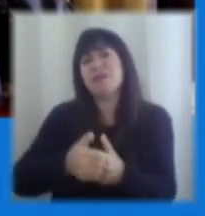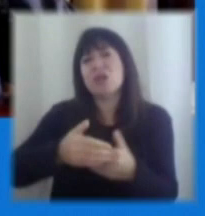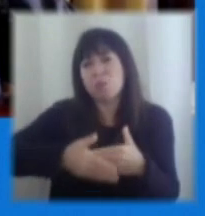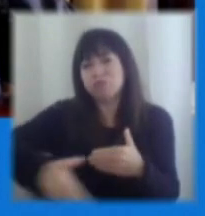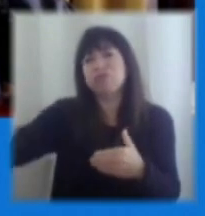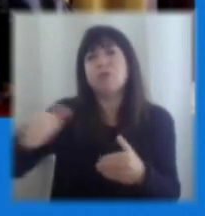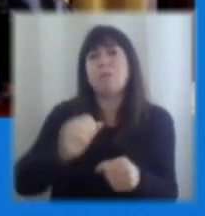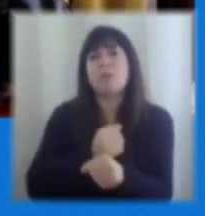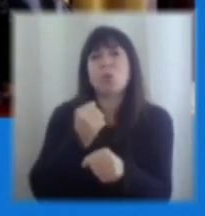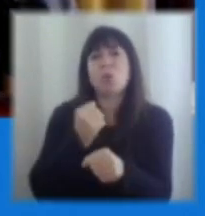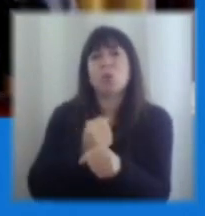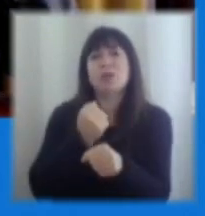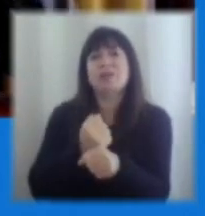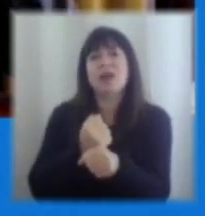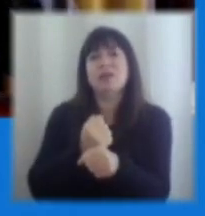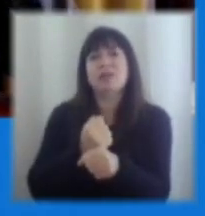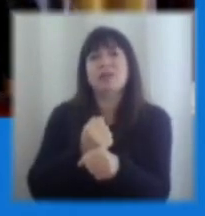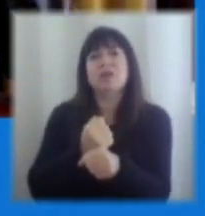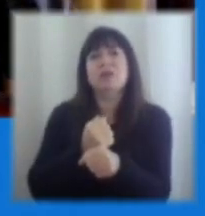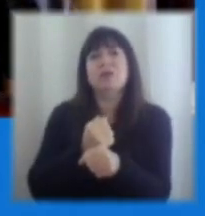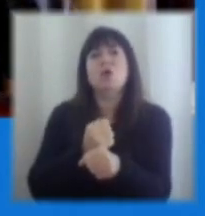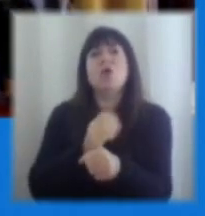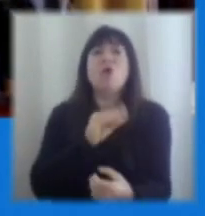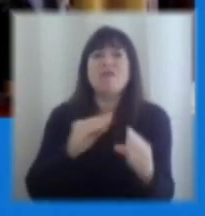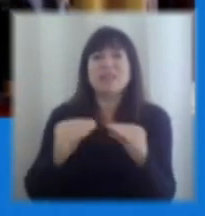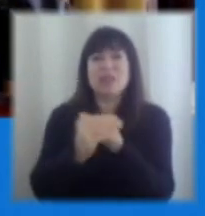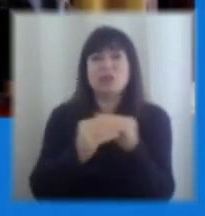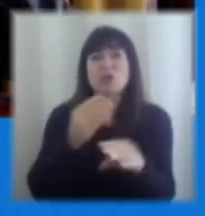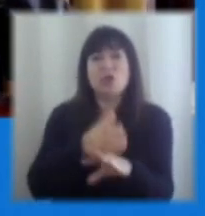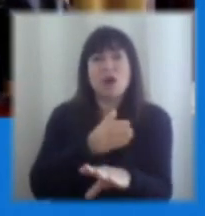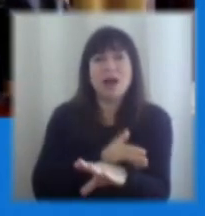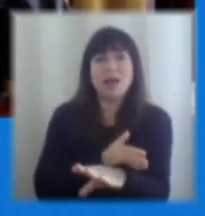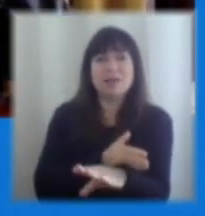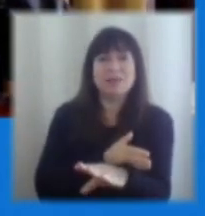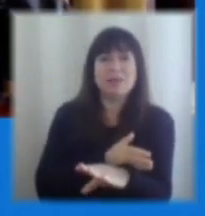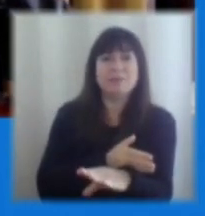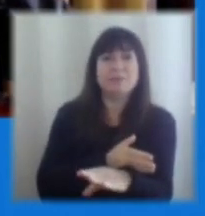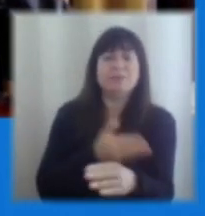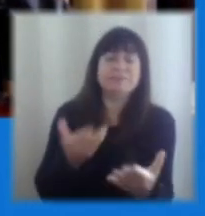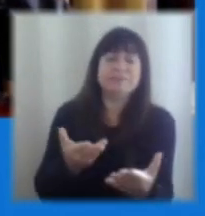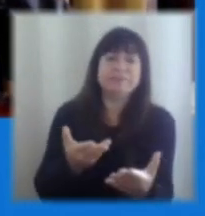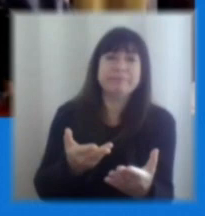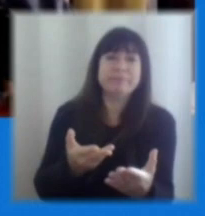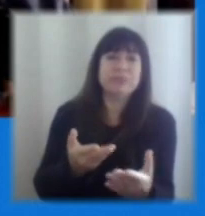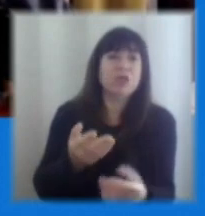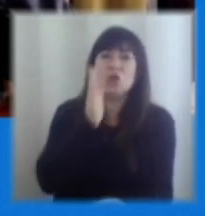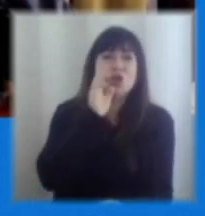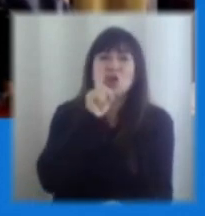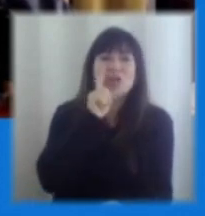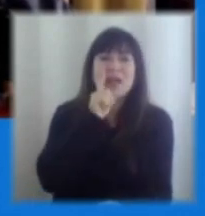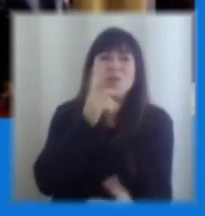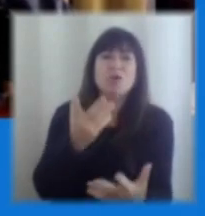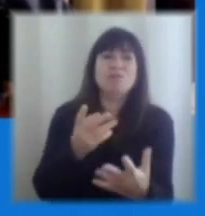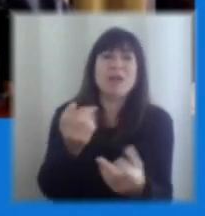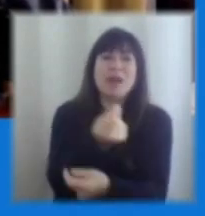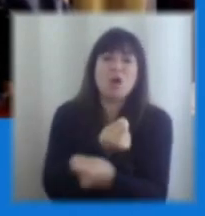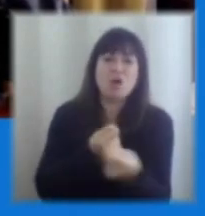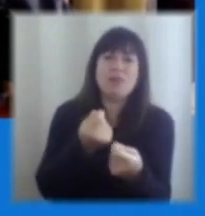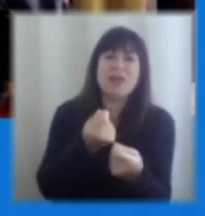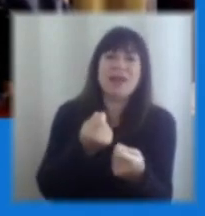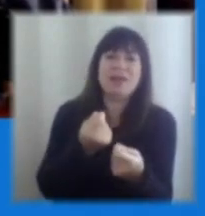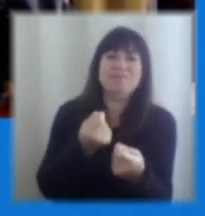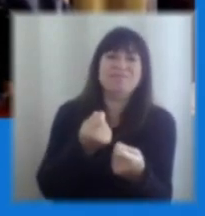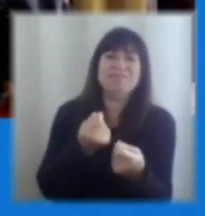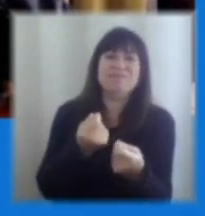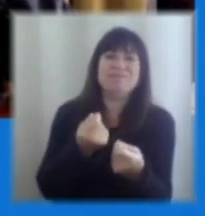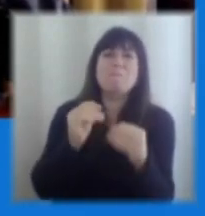conversatorio previo decía, nosotros tenemos una productividad que es dos tercios que la de Nueva Zelanda y no hay razones para que sea así, tenemos industrias parecidas, en fin, etcétera,